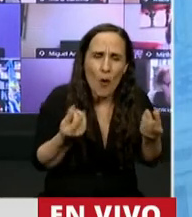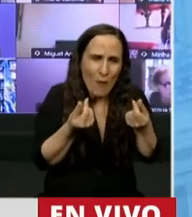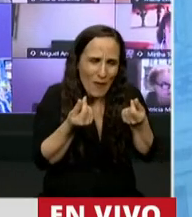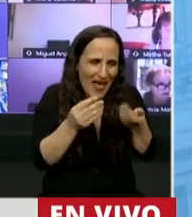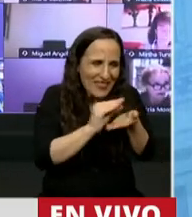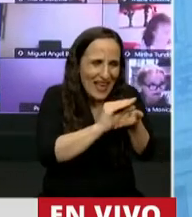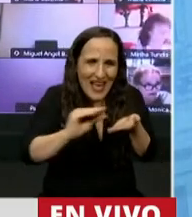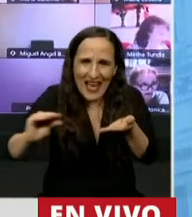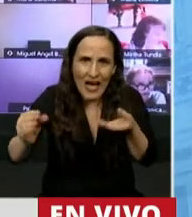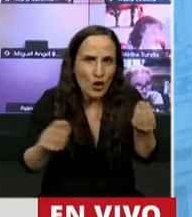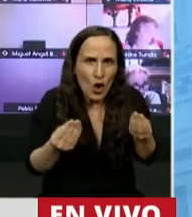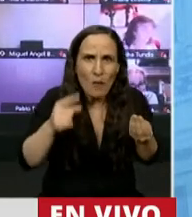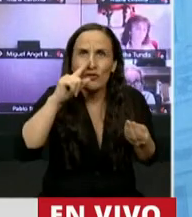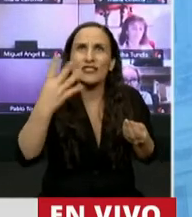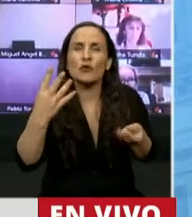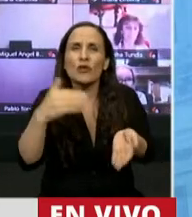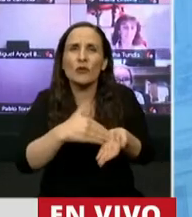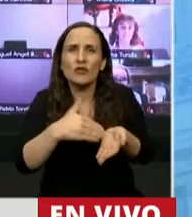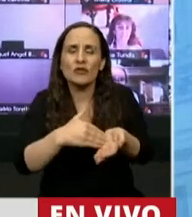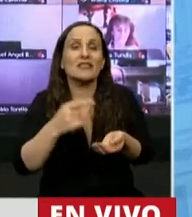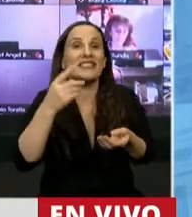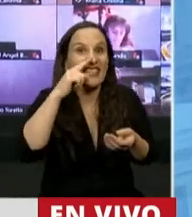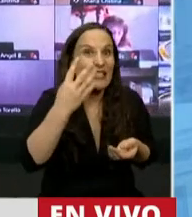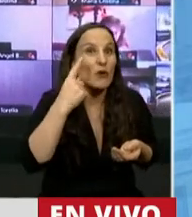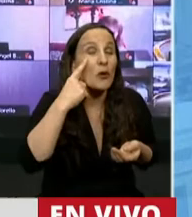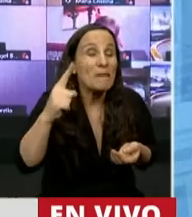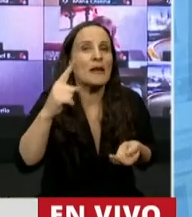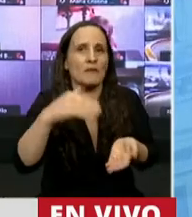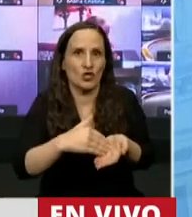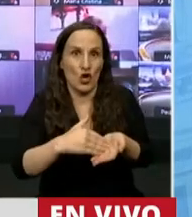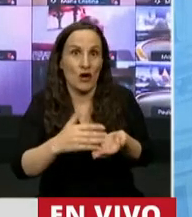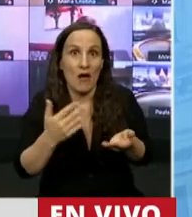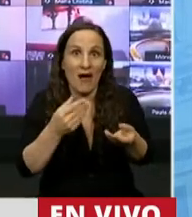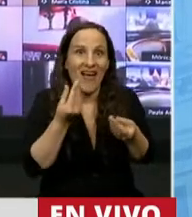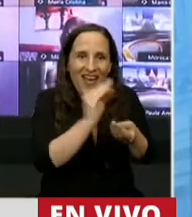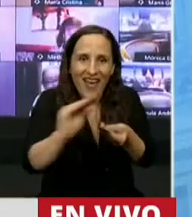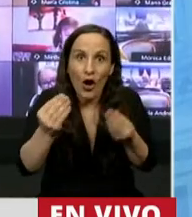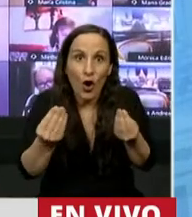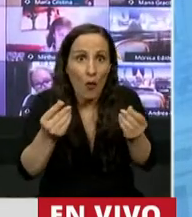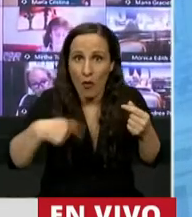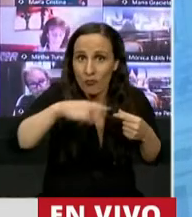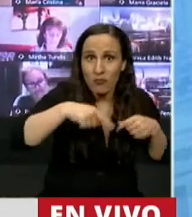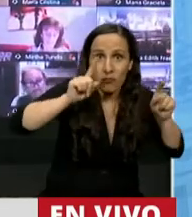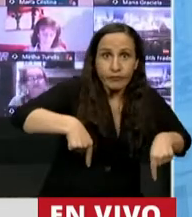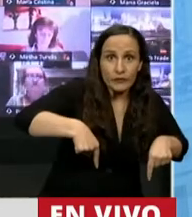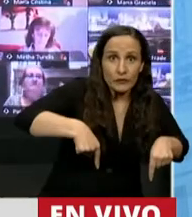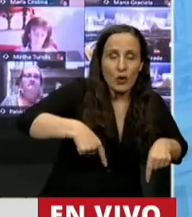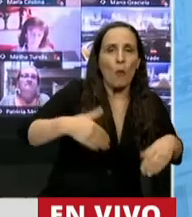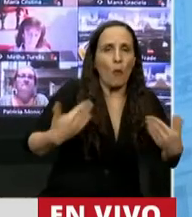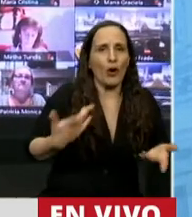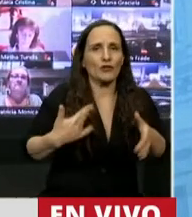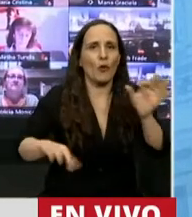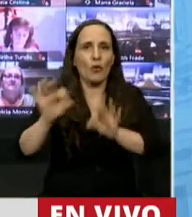partidas por 74.000 millones de pesos al menos. Es así que presenté este